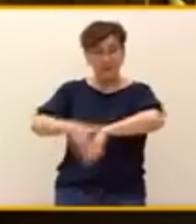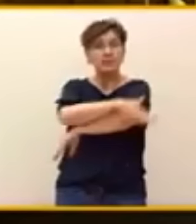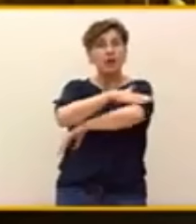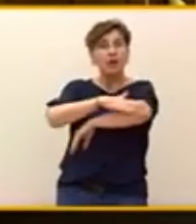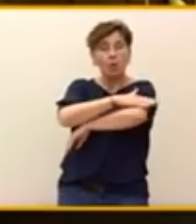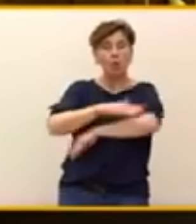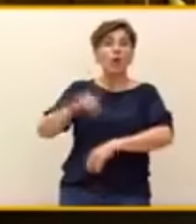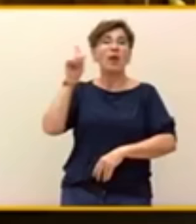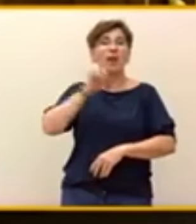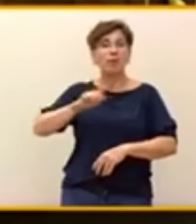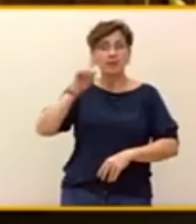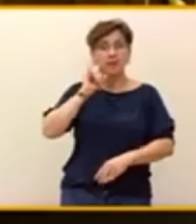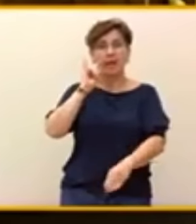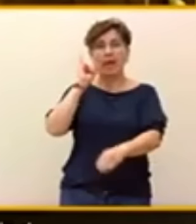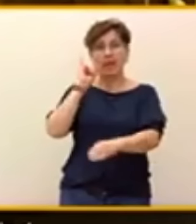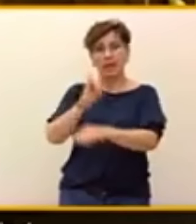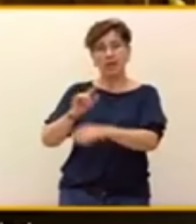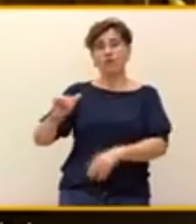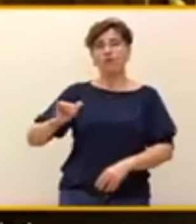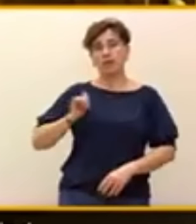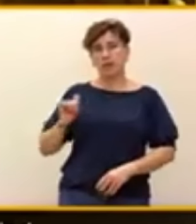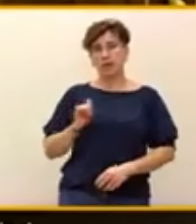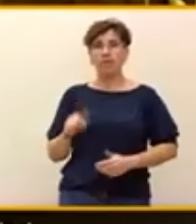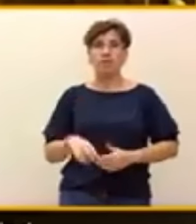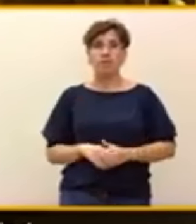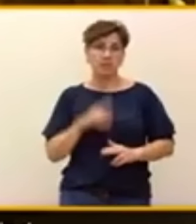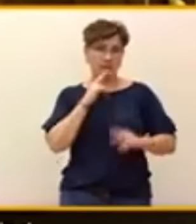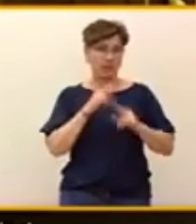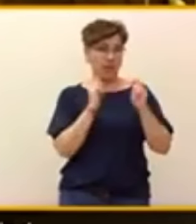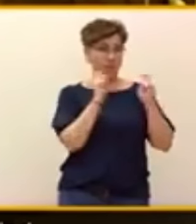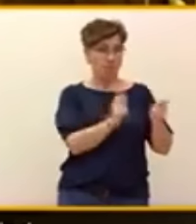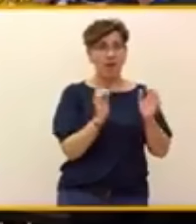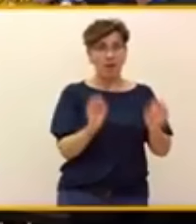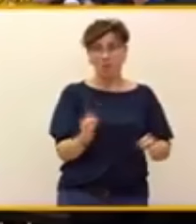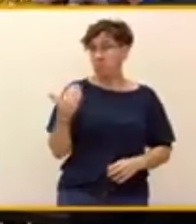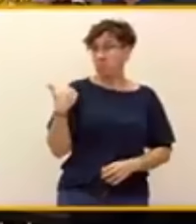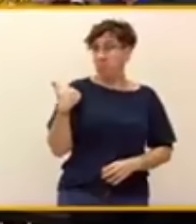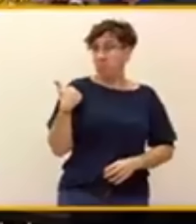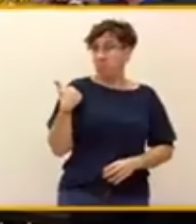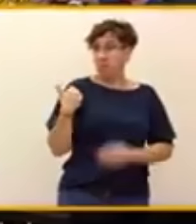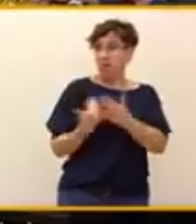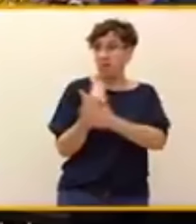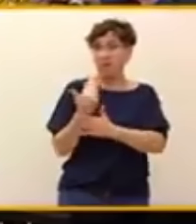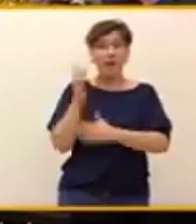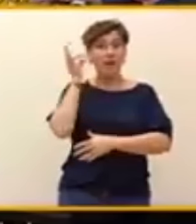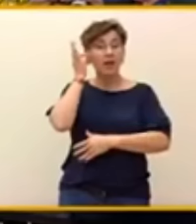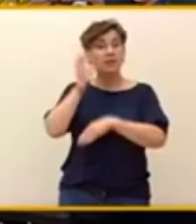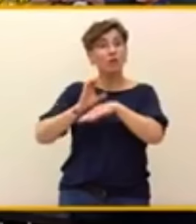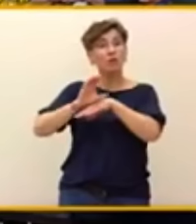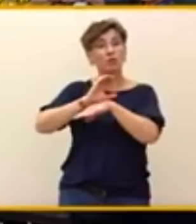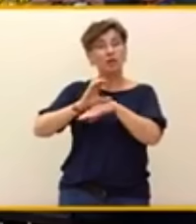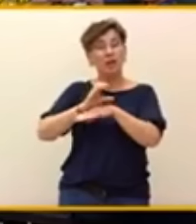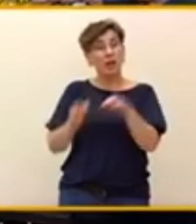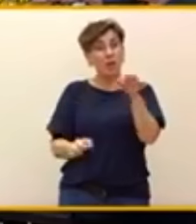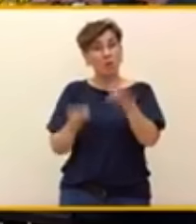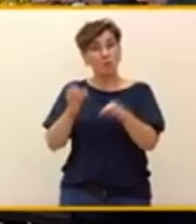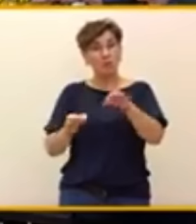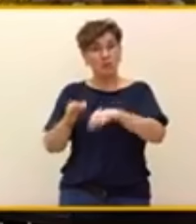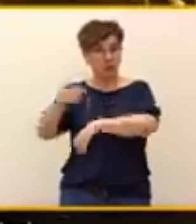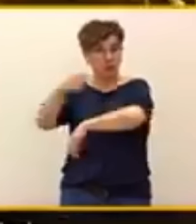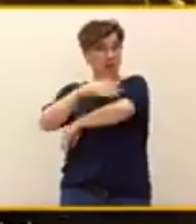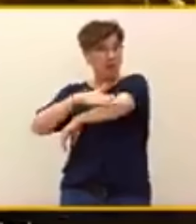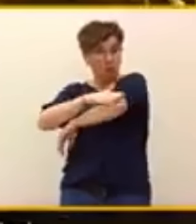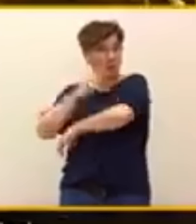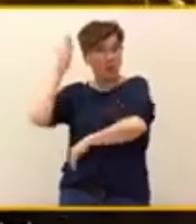la consejera de Justicia del Gobierno vasco ponía una vela a Dios y otra vela al